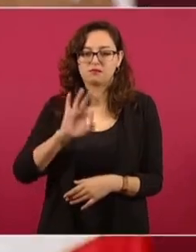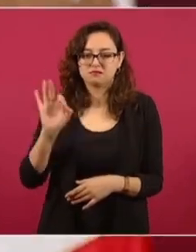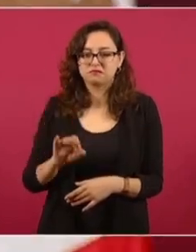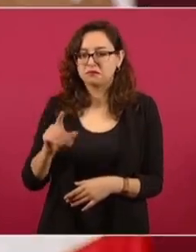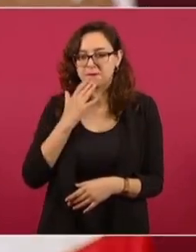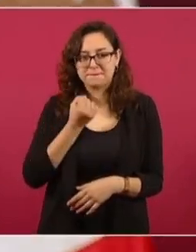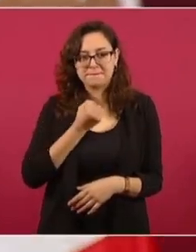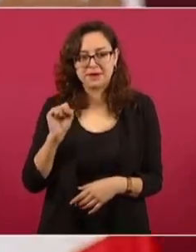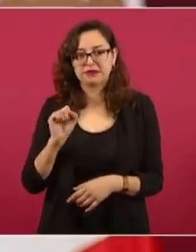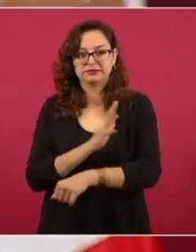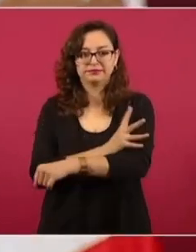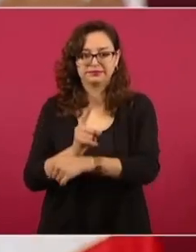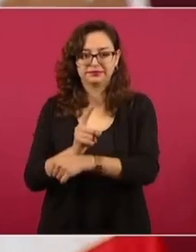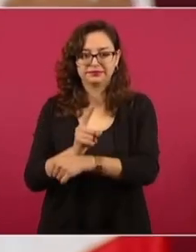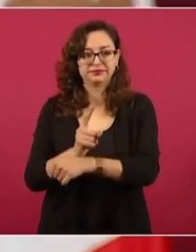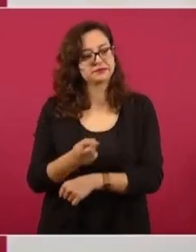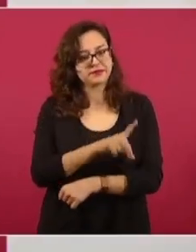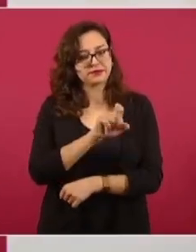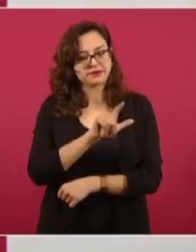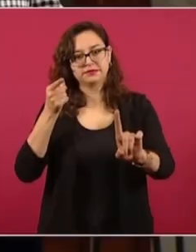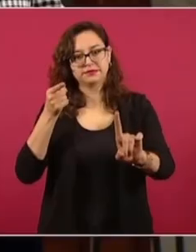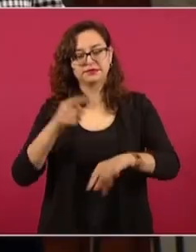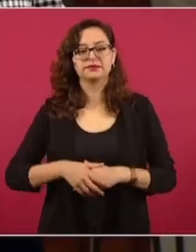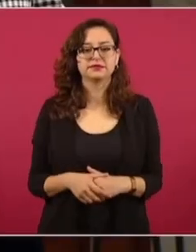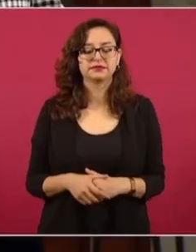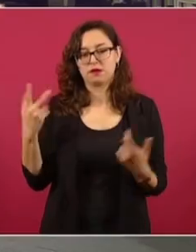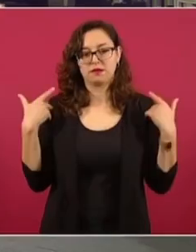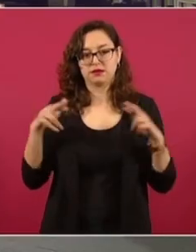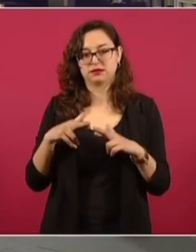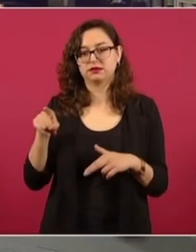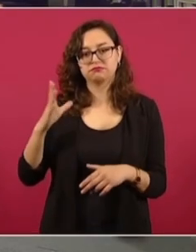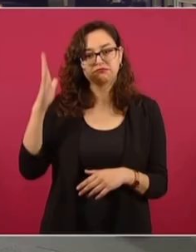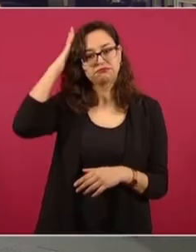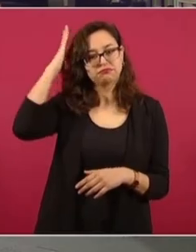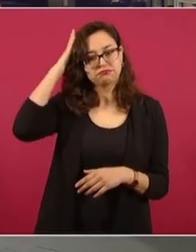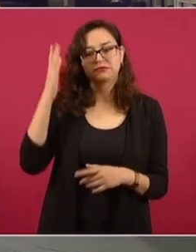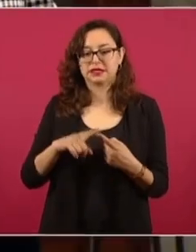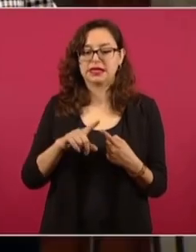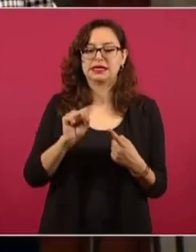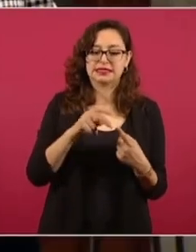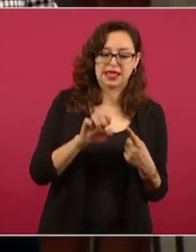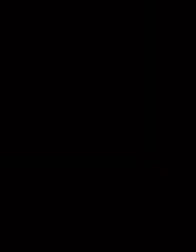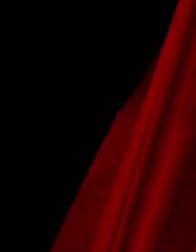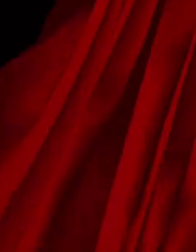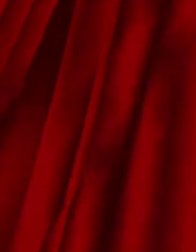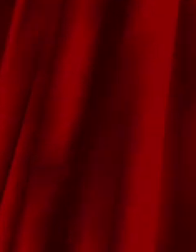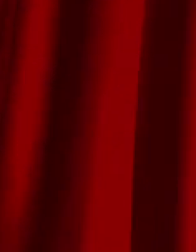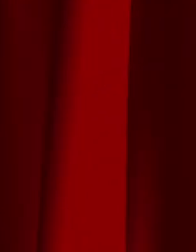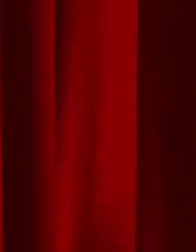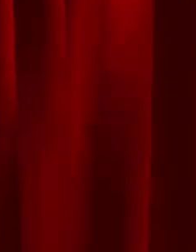preparada, honesta, igual que la maestra Delfina. Pero además dirigente tanto del CENTE como de la CENTE.